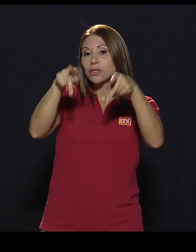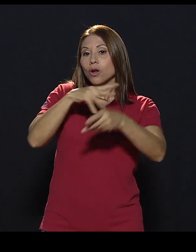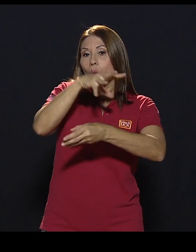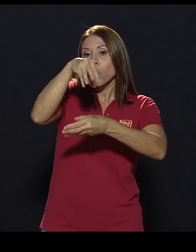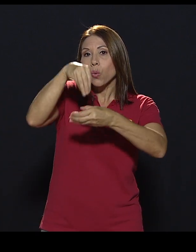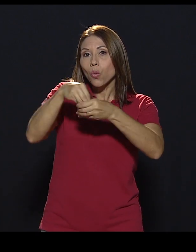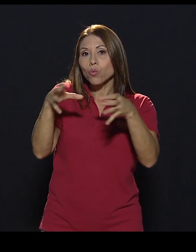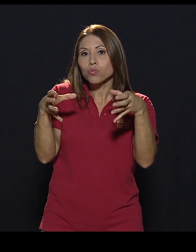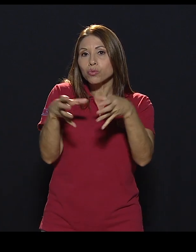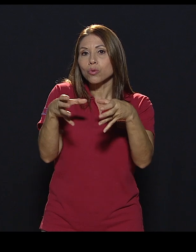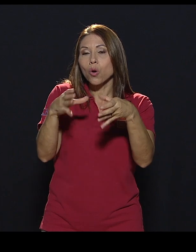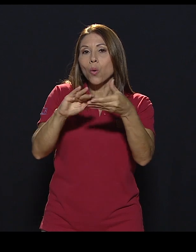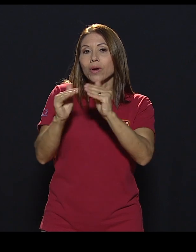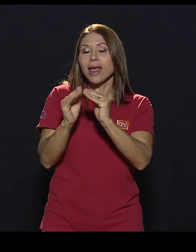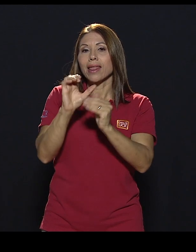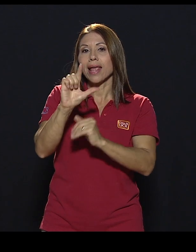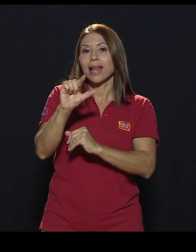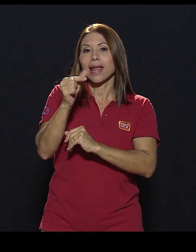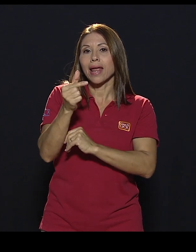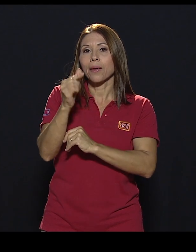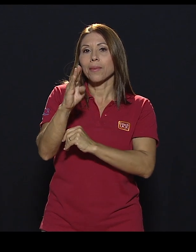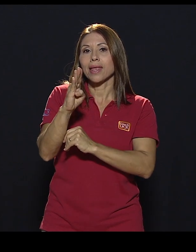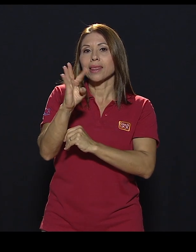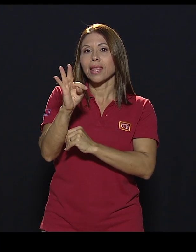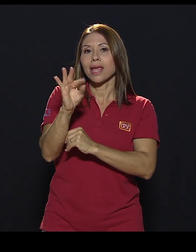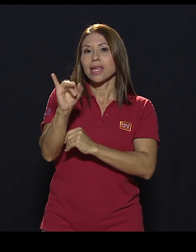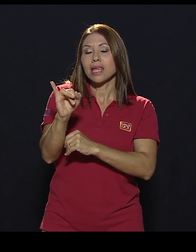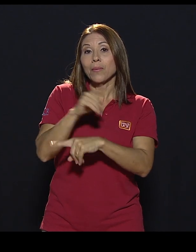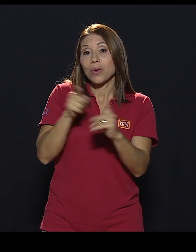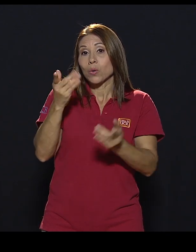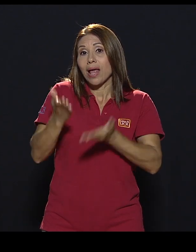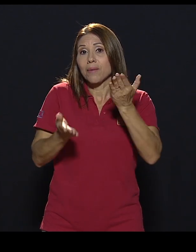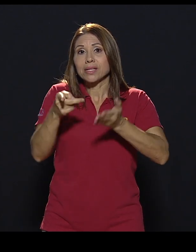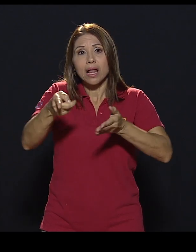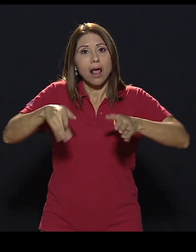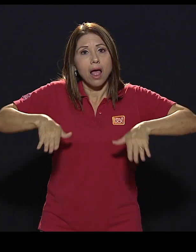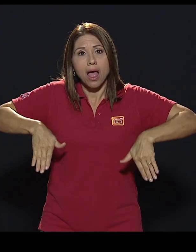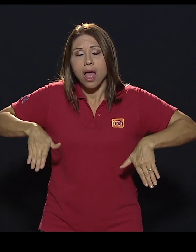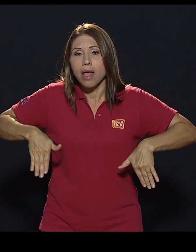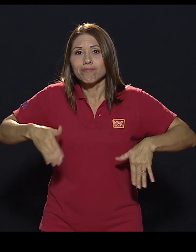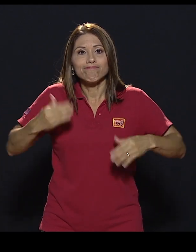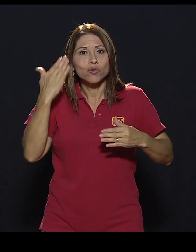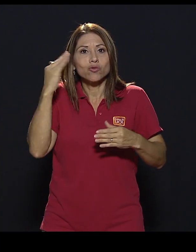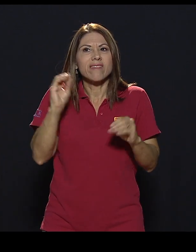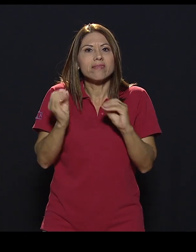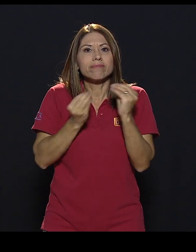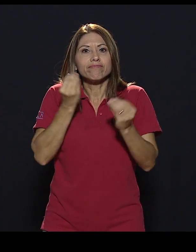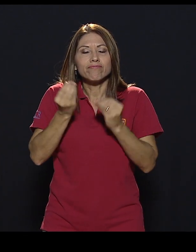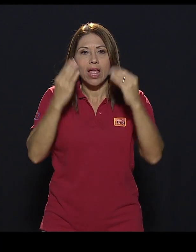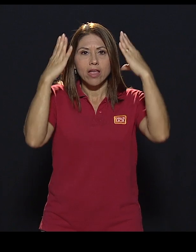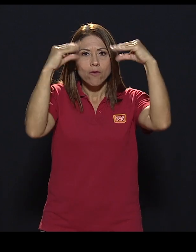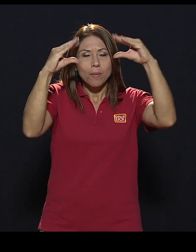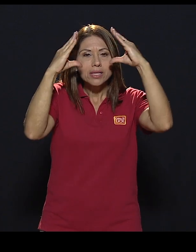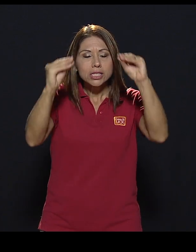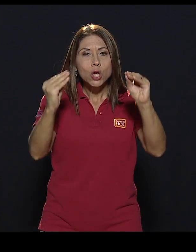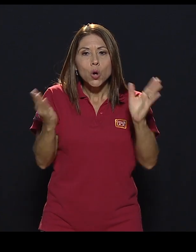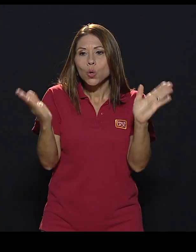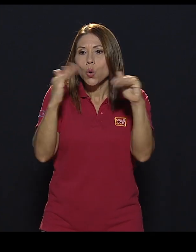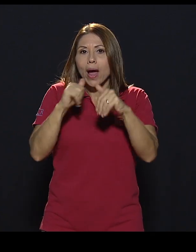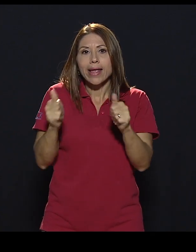forma parte de la comunidad del IBTI, pero tal vez no ha encontrado los espacios de información ni de acompañamiento